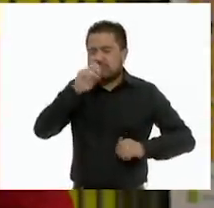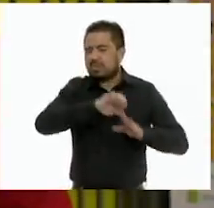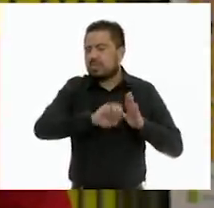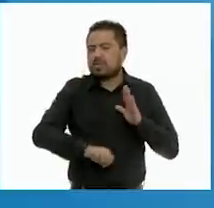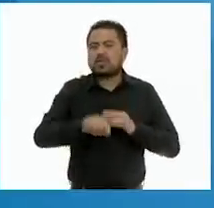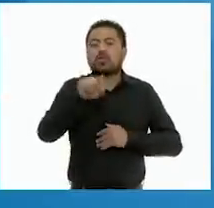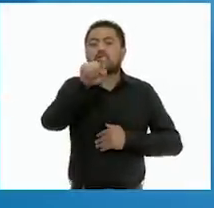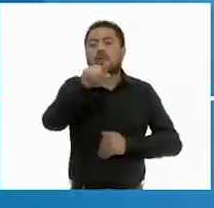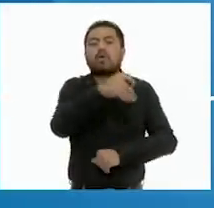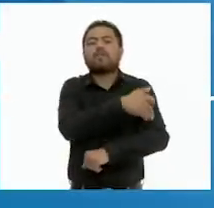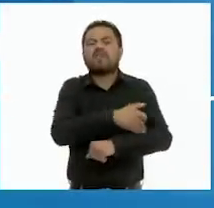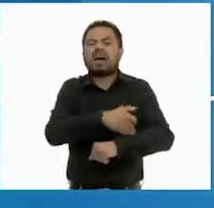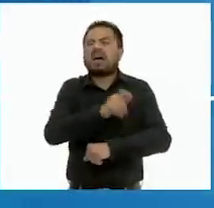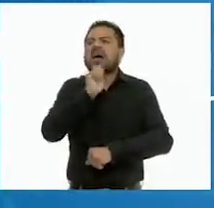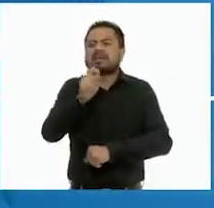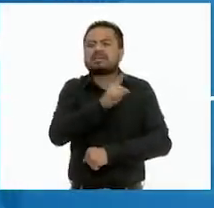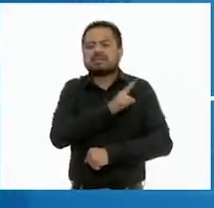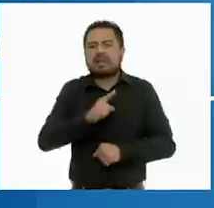familia.